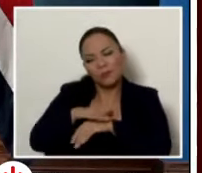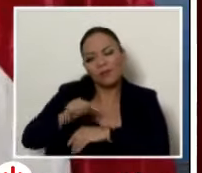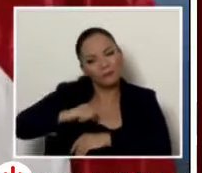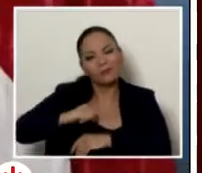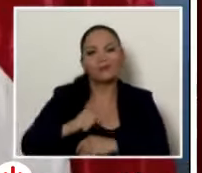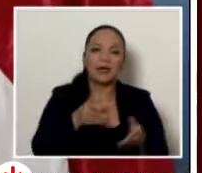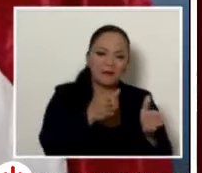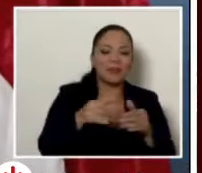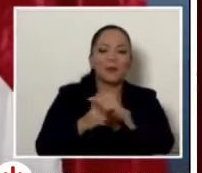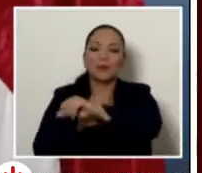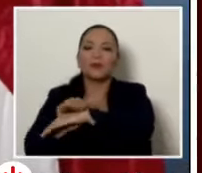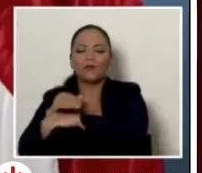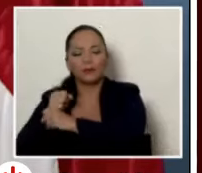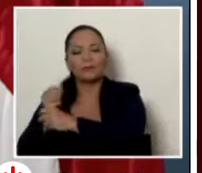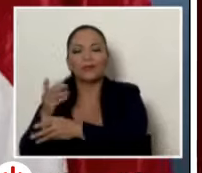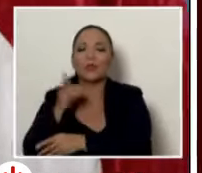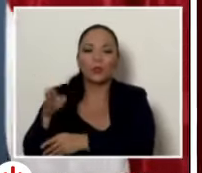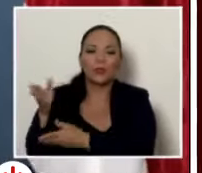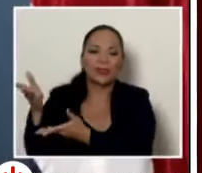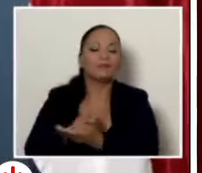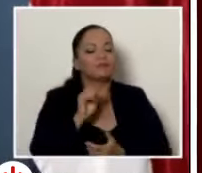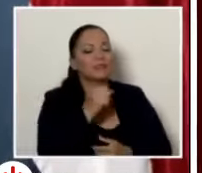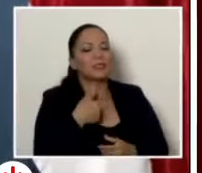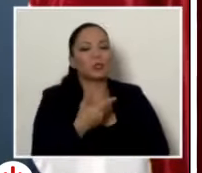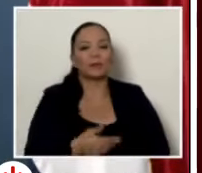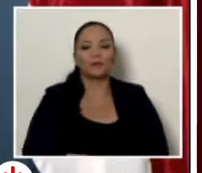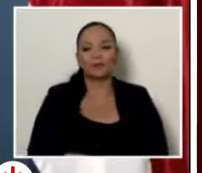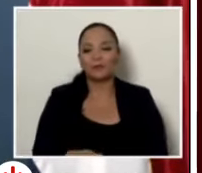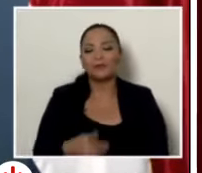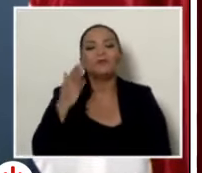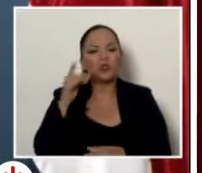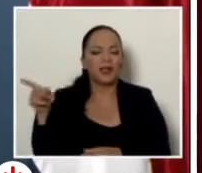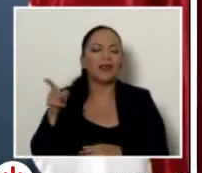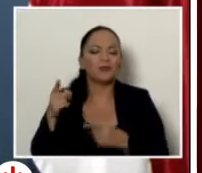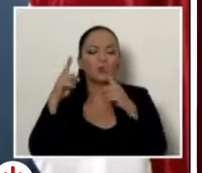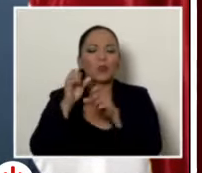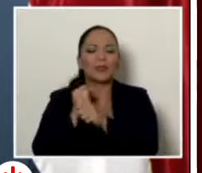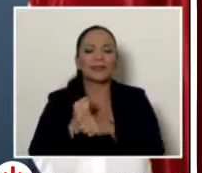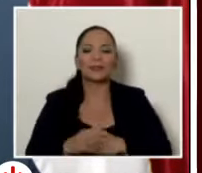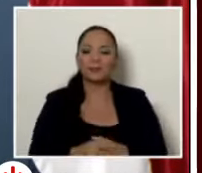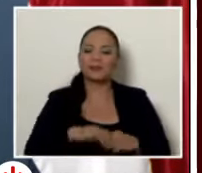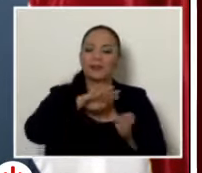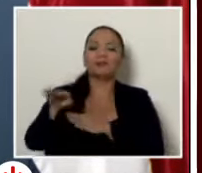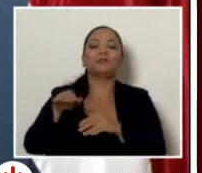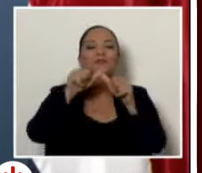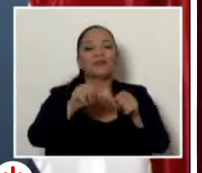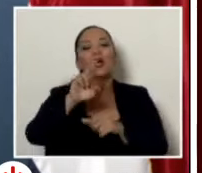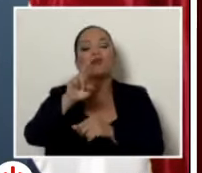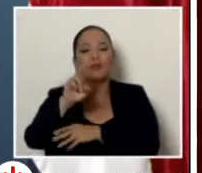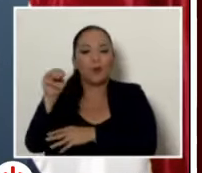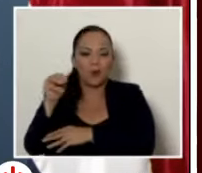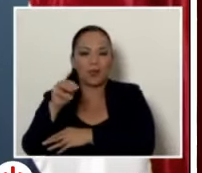carretera y al puente por favor que Dios lo bendiga yo sé que lo va a sacar continuamos con don Rodrigo Moya de